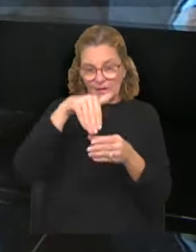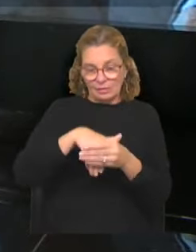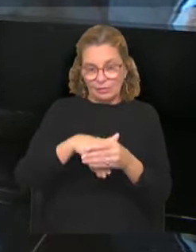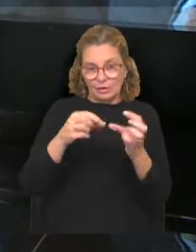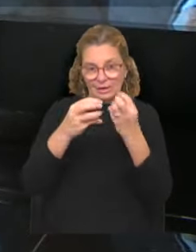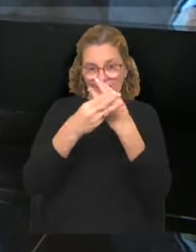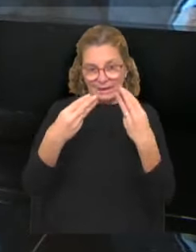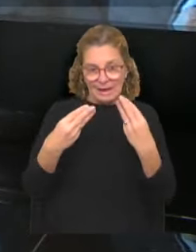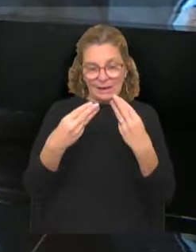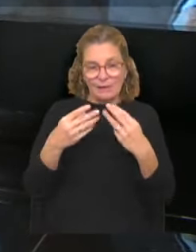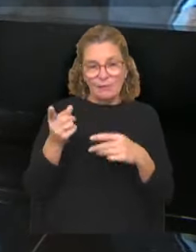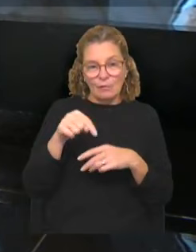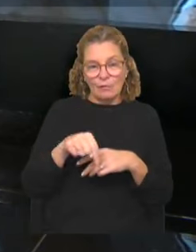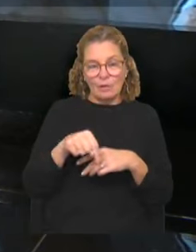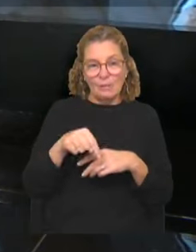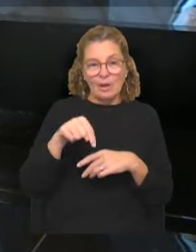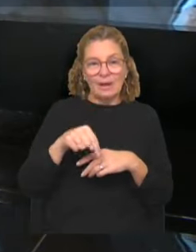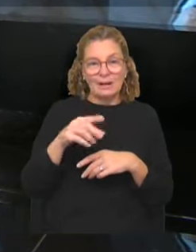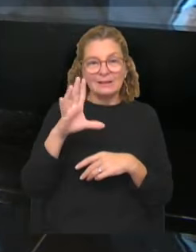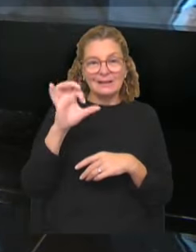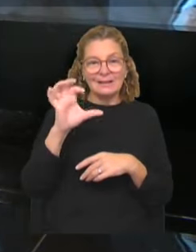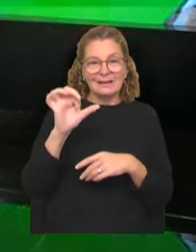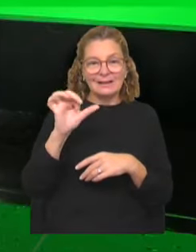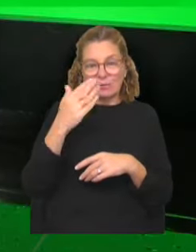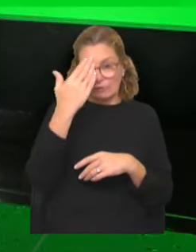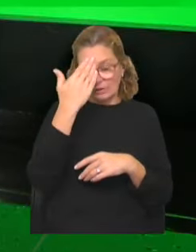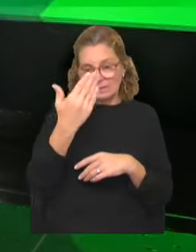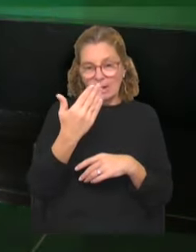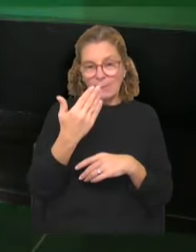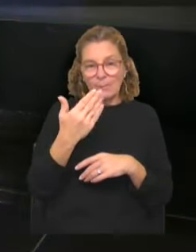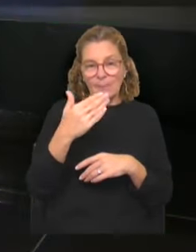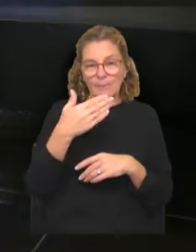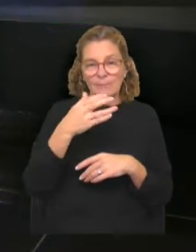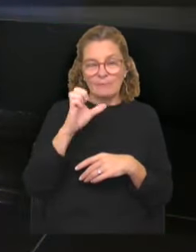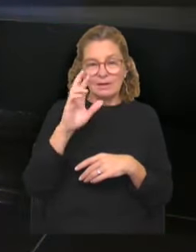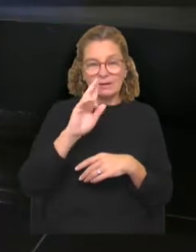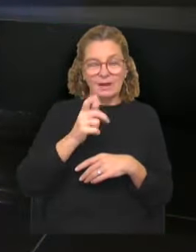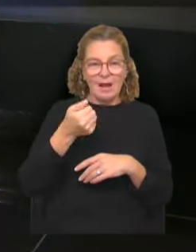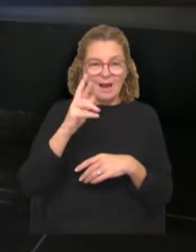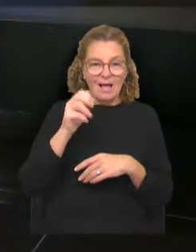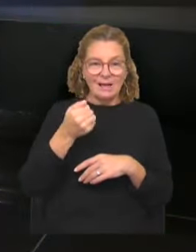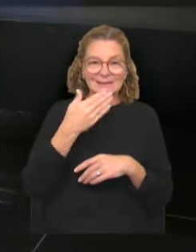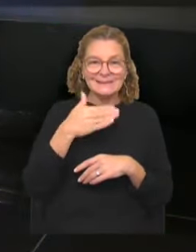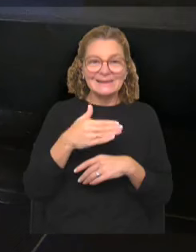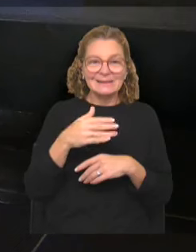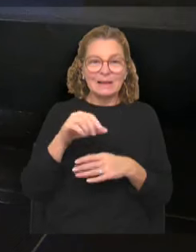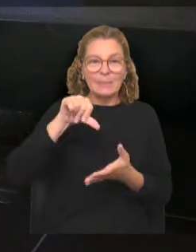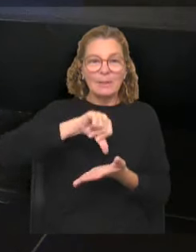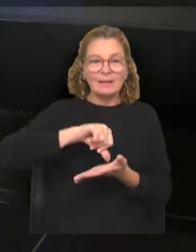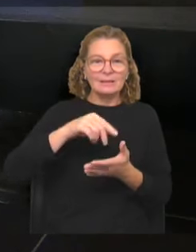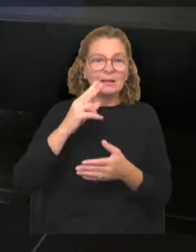generales en ese país. Volvemos al ámbito local, el senador del Frente Amplio, Mario Vergara, entiende que el país debe